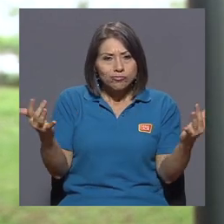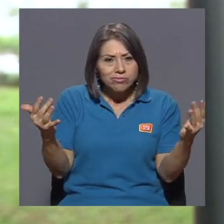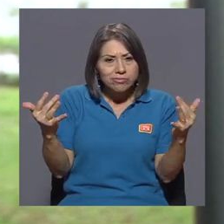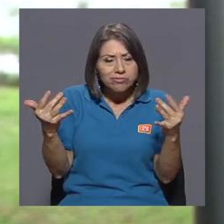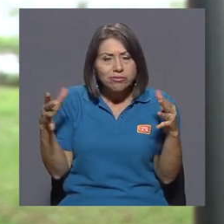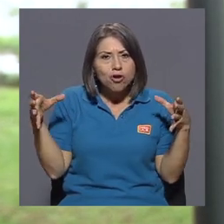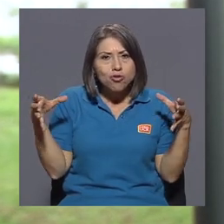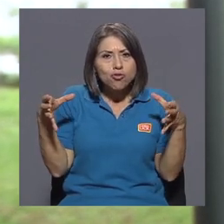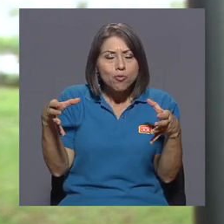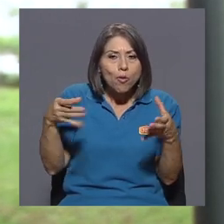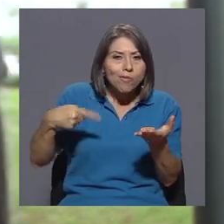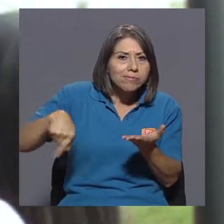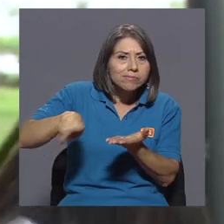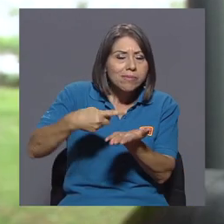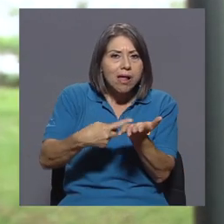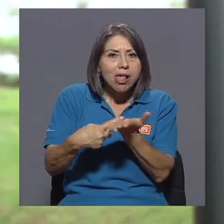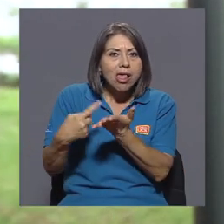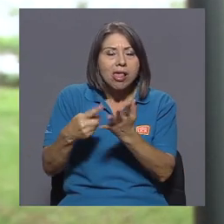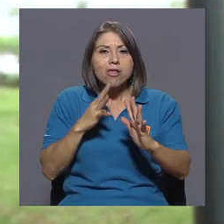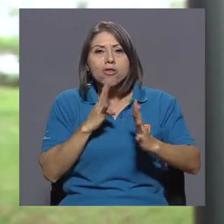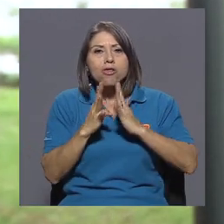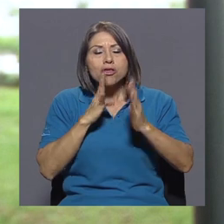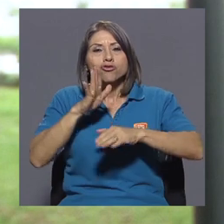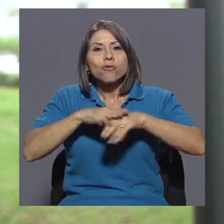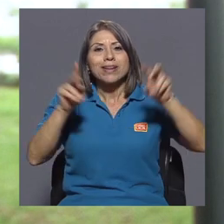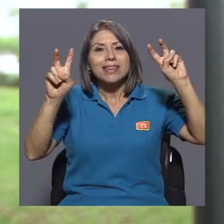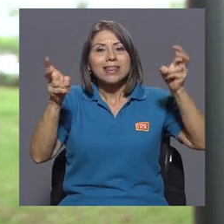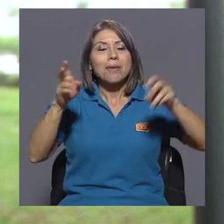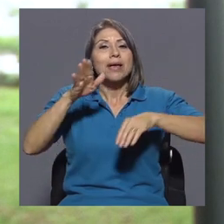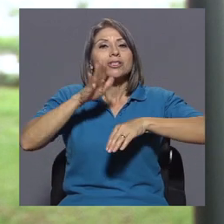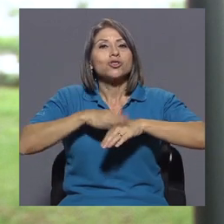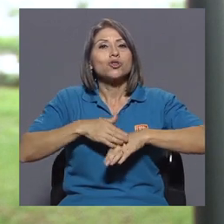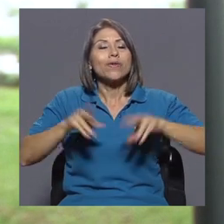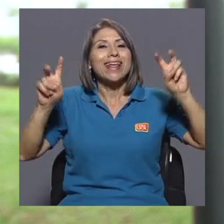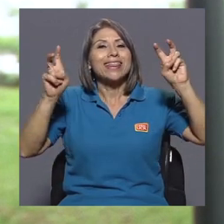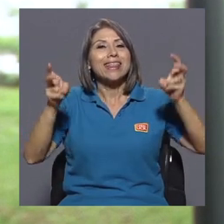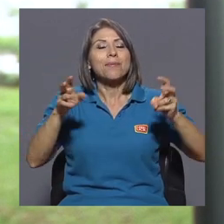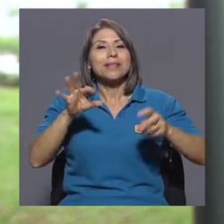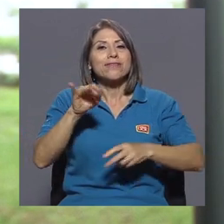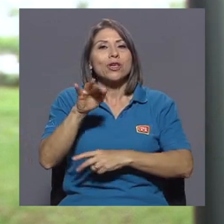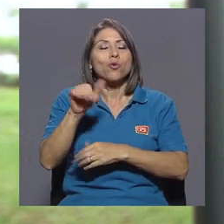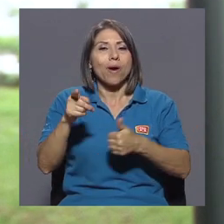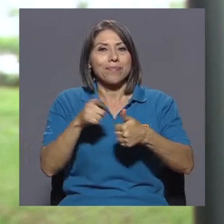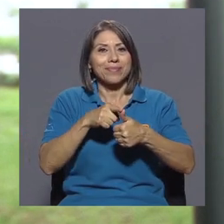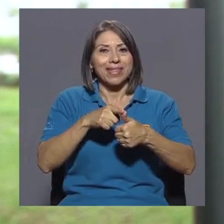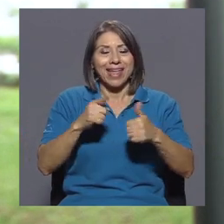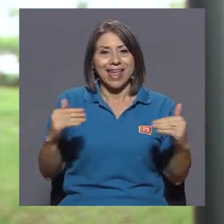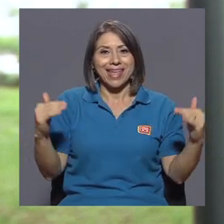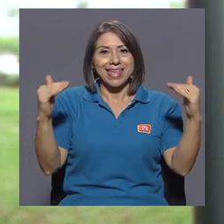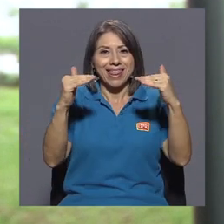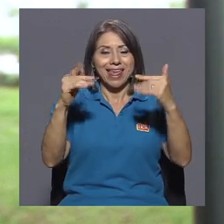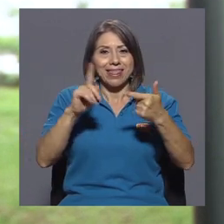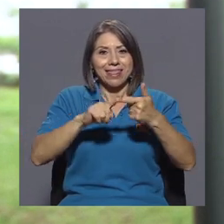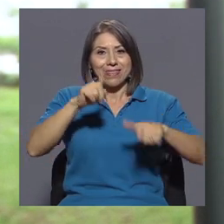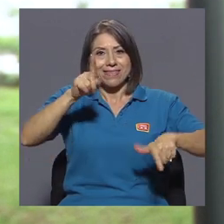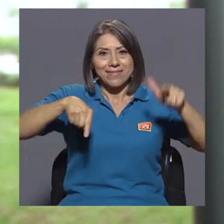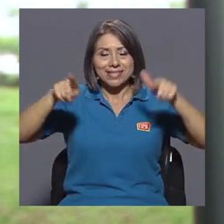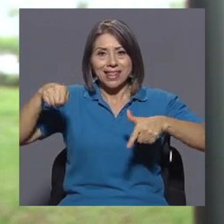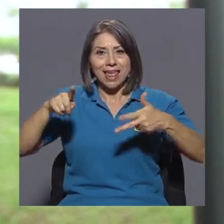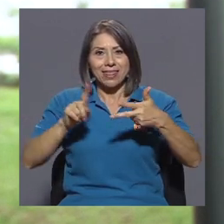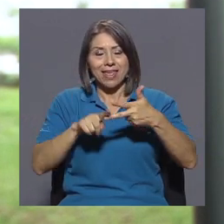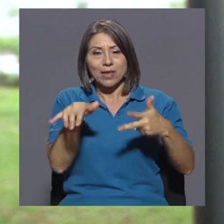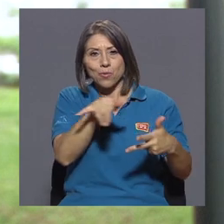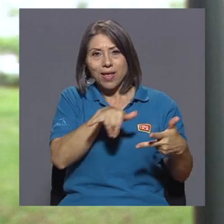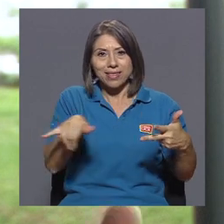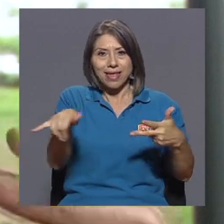discutir un poco el tema, los ejes del FICUA que son equidad, diversidad e igualdad. Entonces